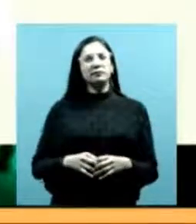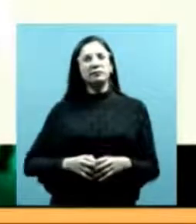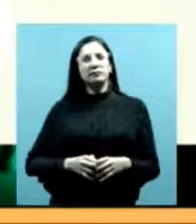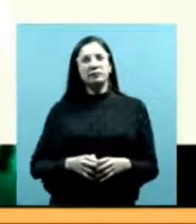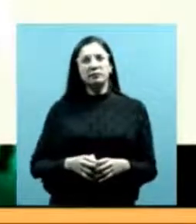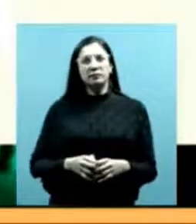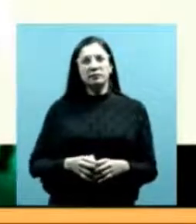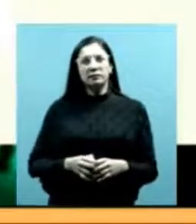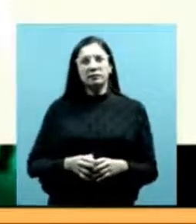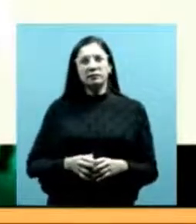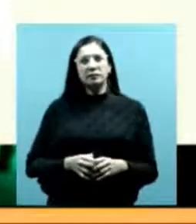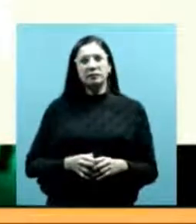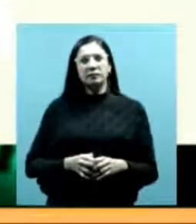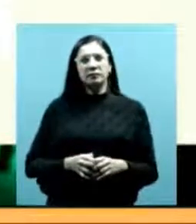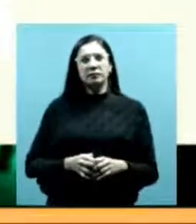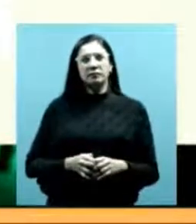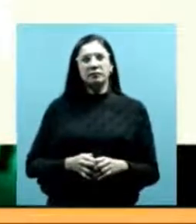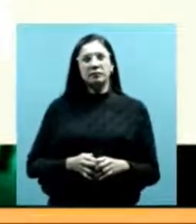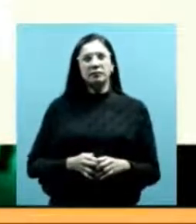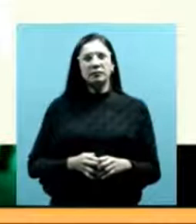llegan a fines del siglo